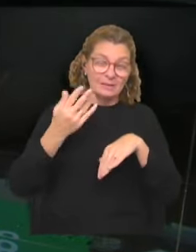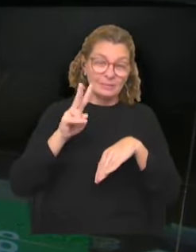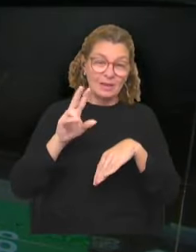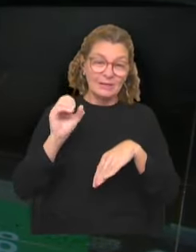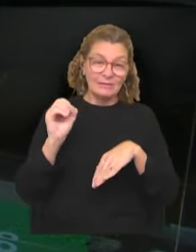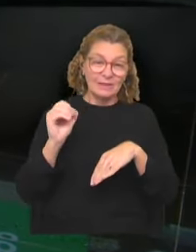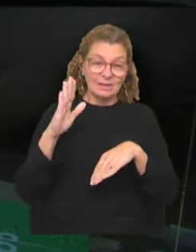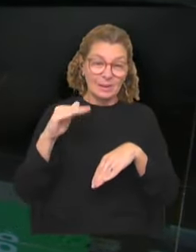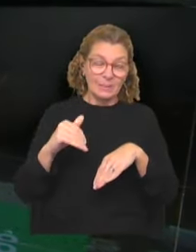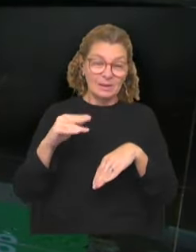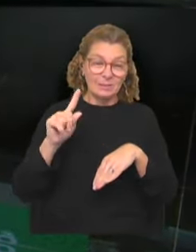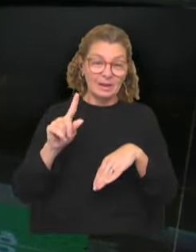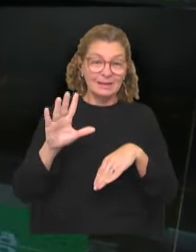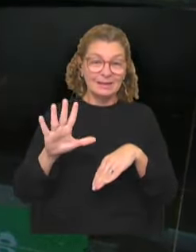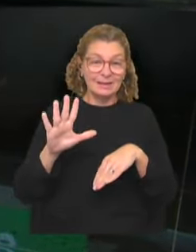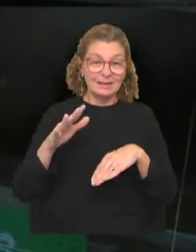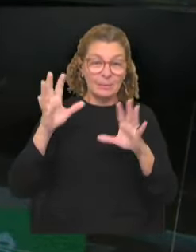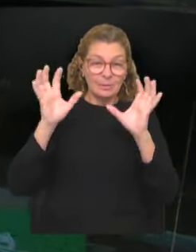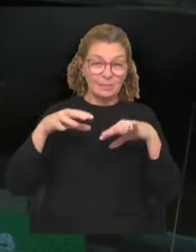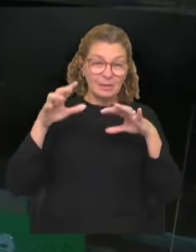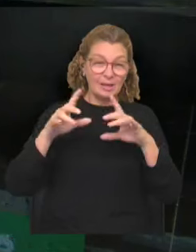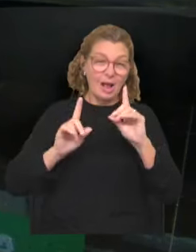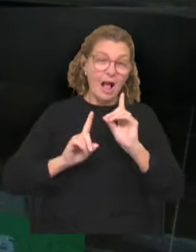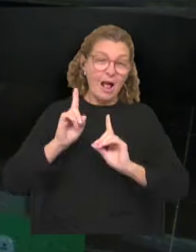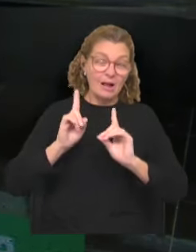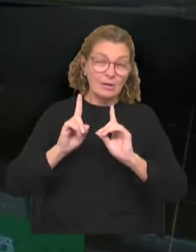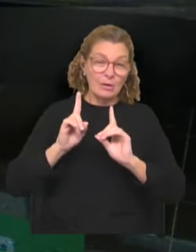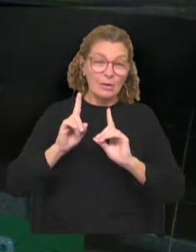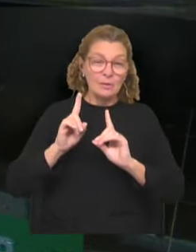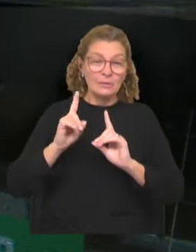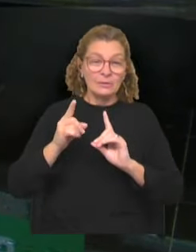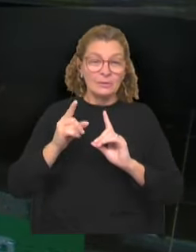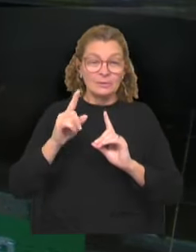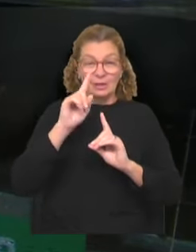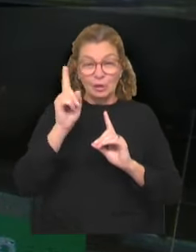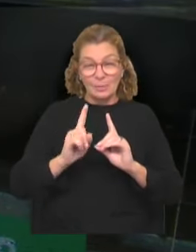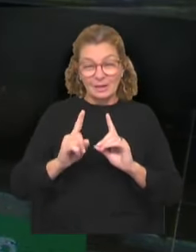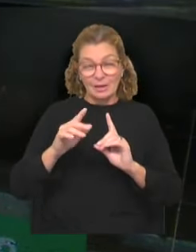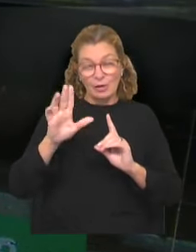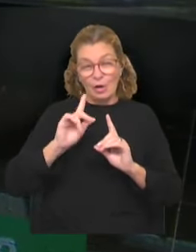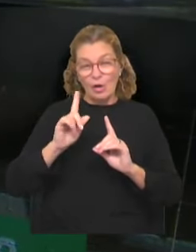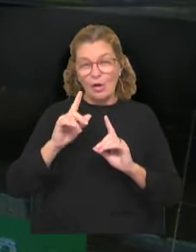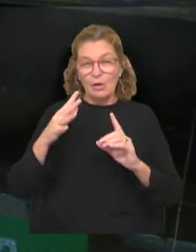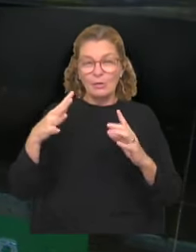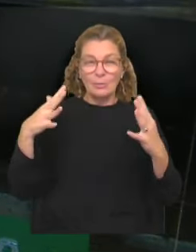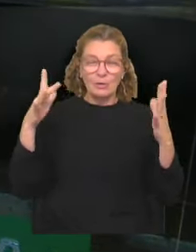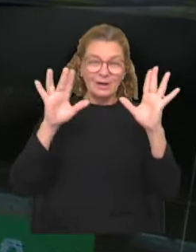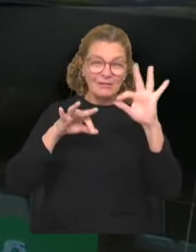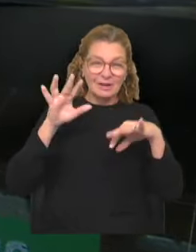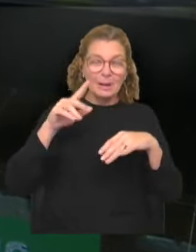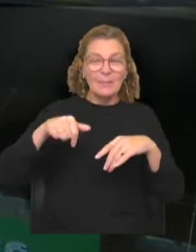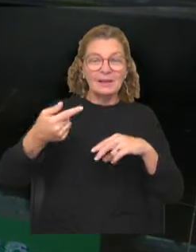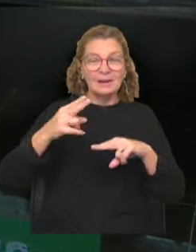grados, la mínima 15, precipitaciones aisladas, baja probabilidad de tormentas, neblinas. Para mañana